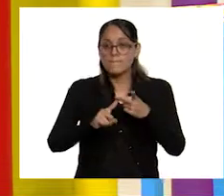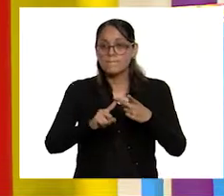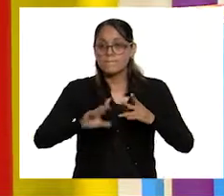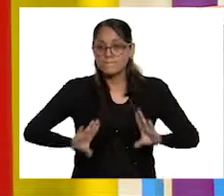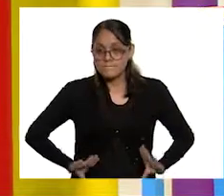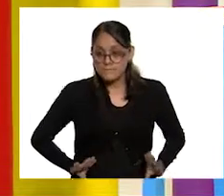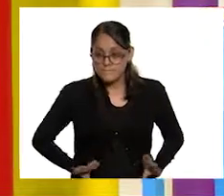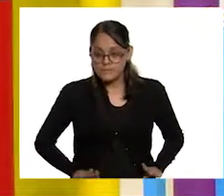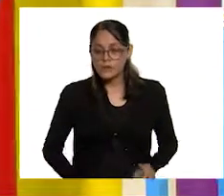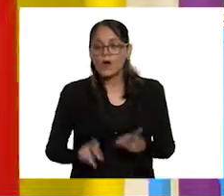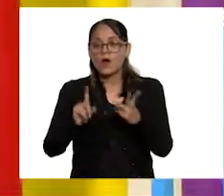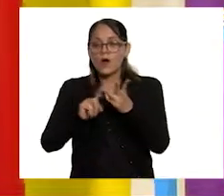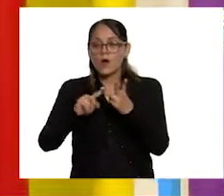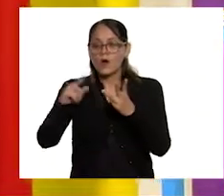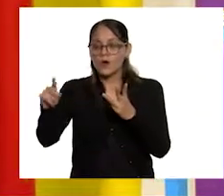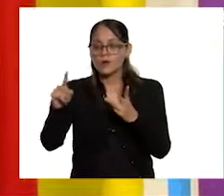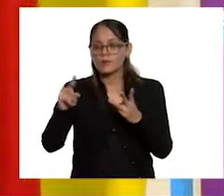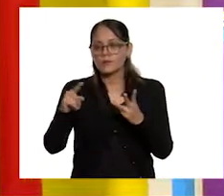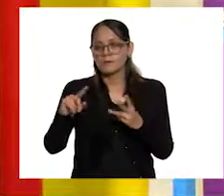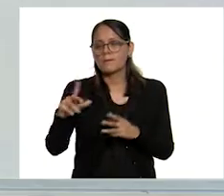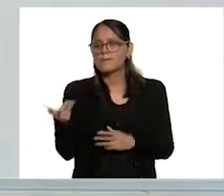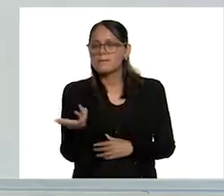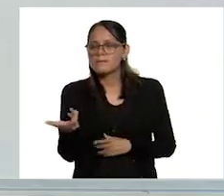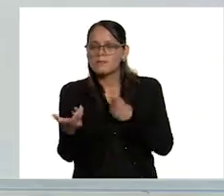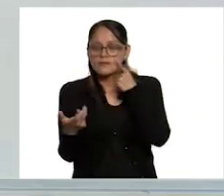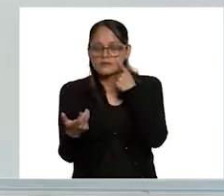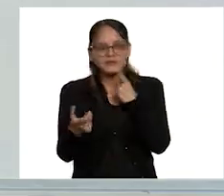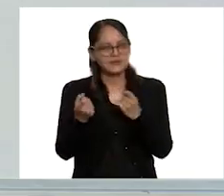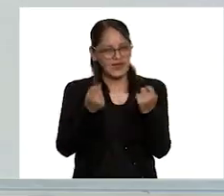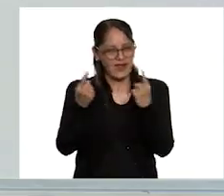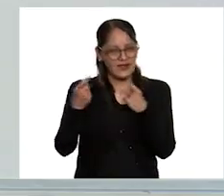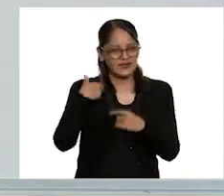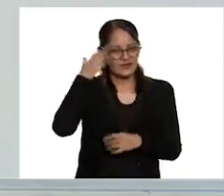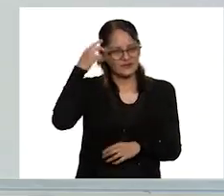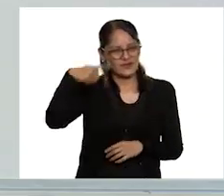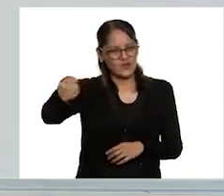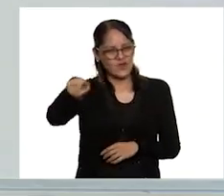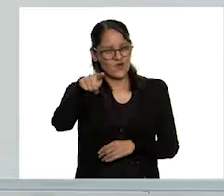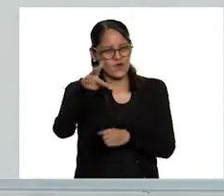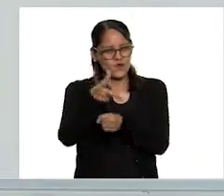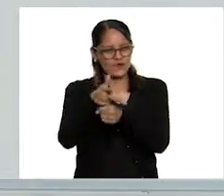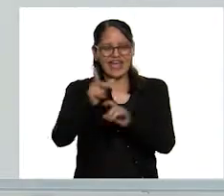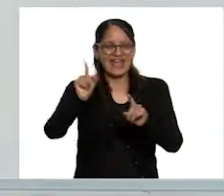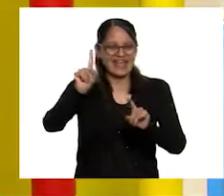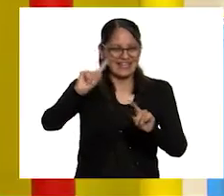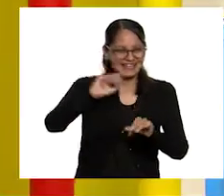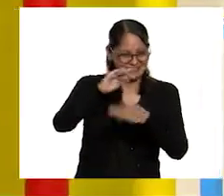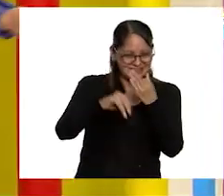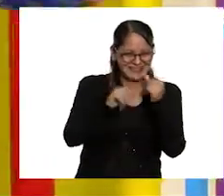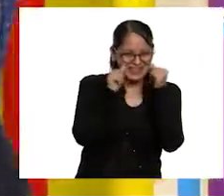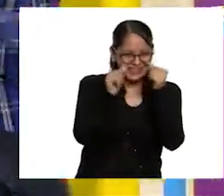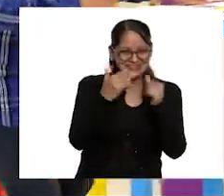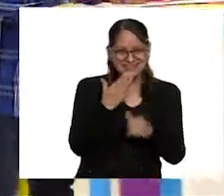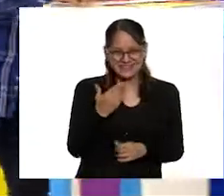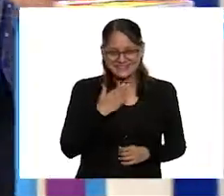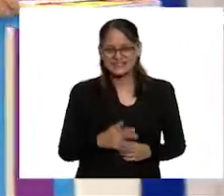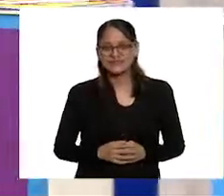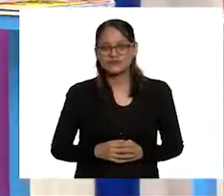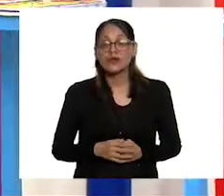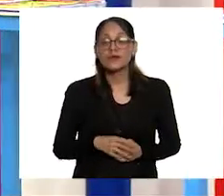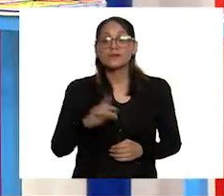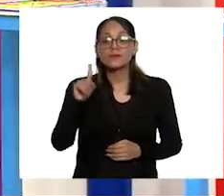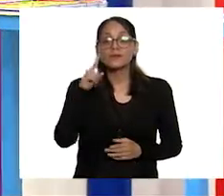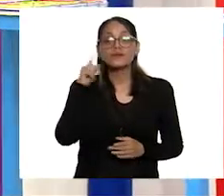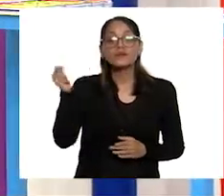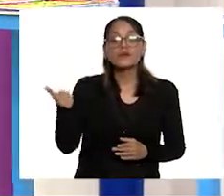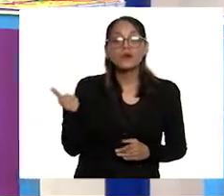Muy bien. Atentos. Aunque yo conozco algunos que... No, no, no, no. Todo mundo es muy atento. Y la... No,